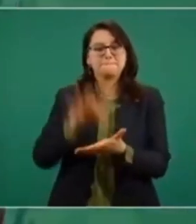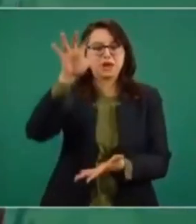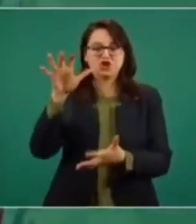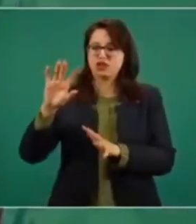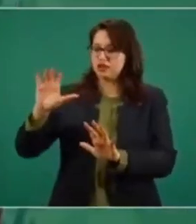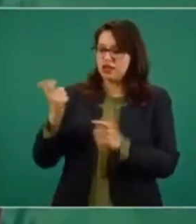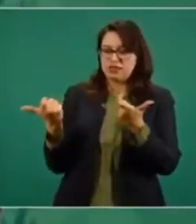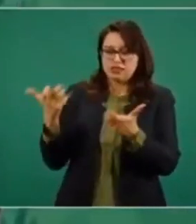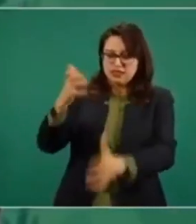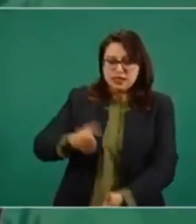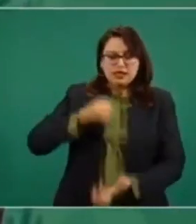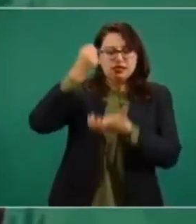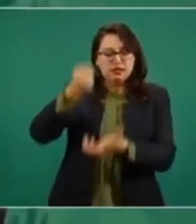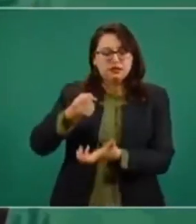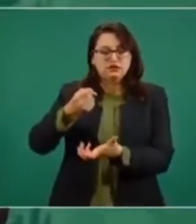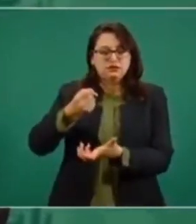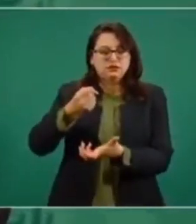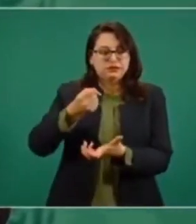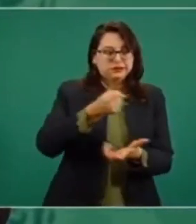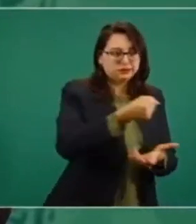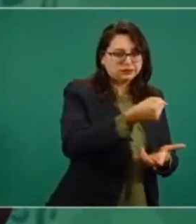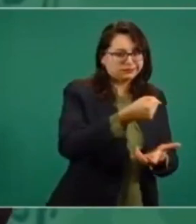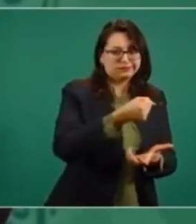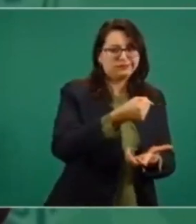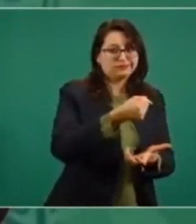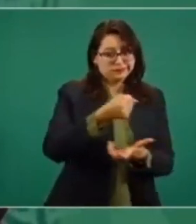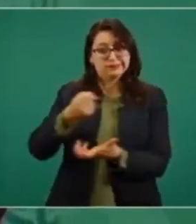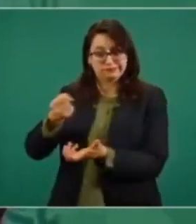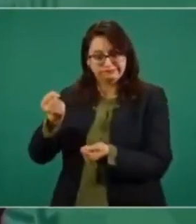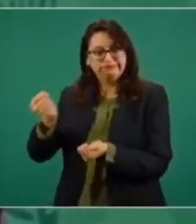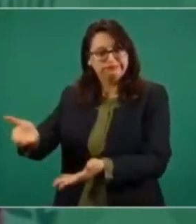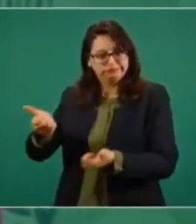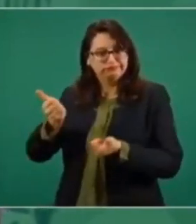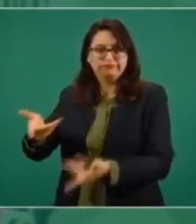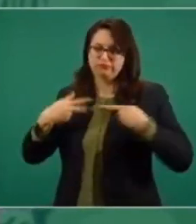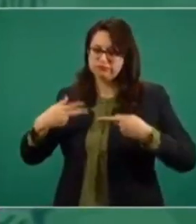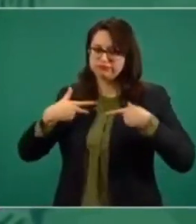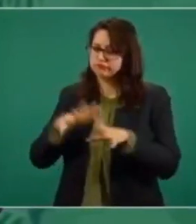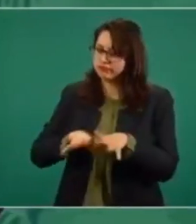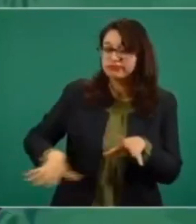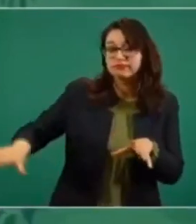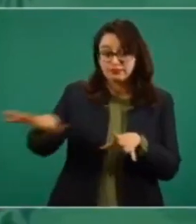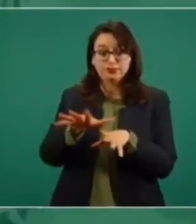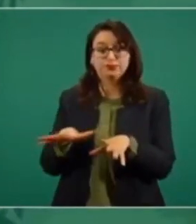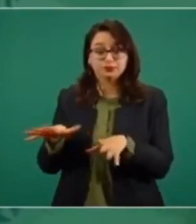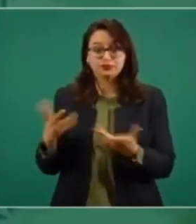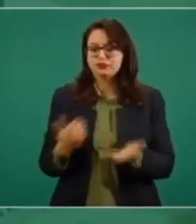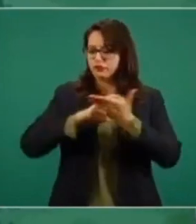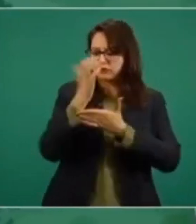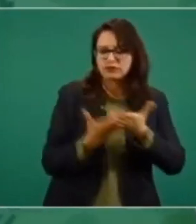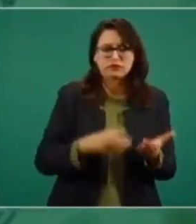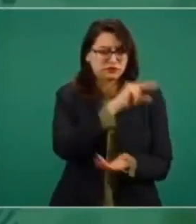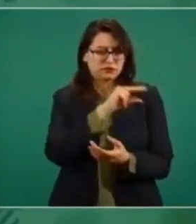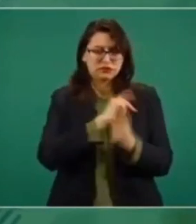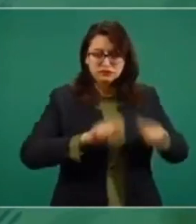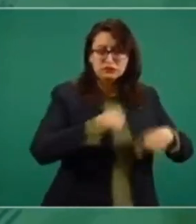presupuesto se destina a atender al pueblo, ya no hay esos contratos.